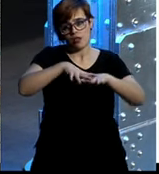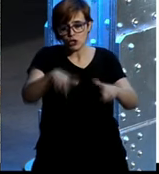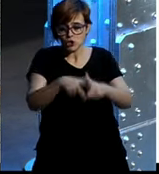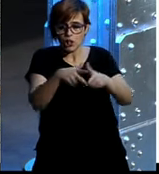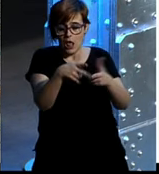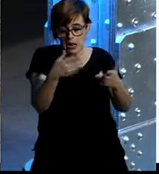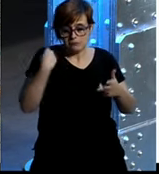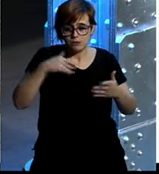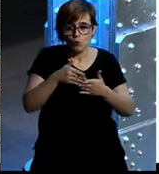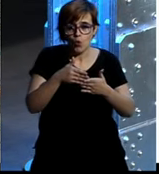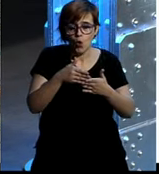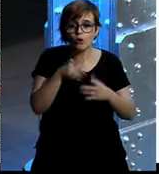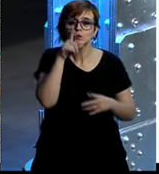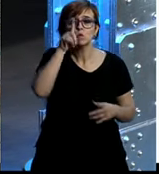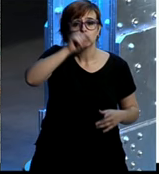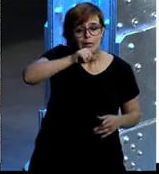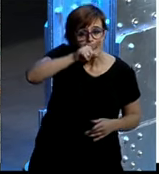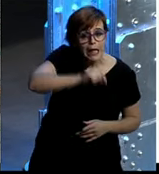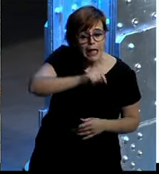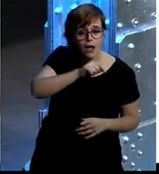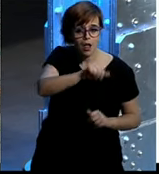redes, ¿no? Empezamos con nuestra cuenta Twitter,